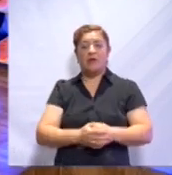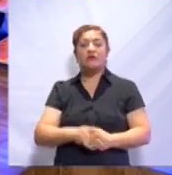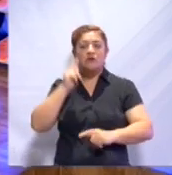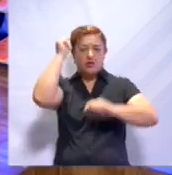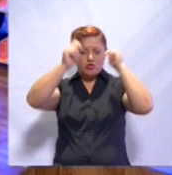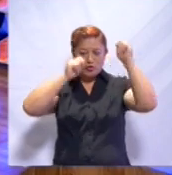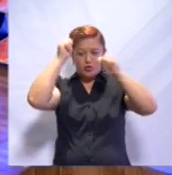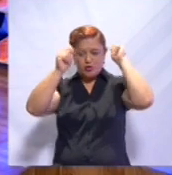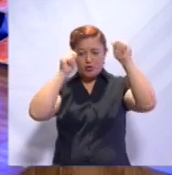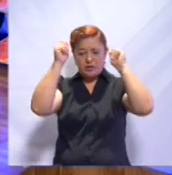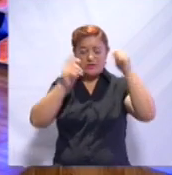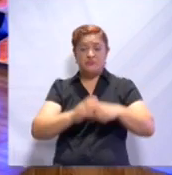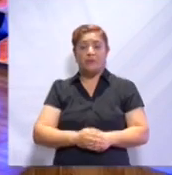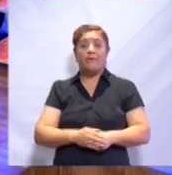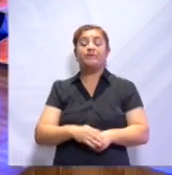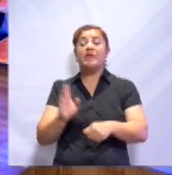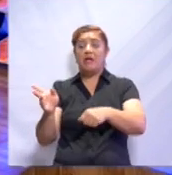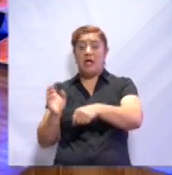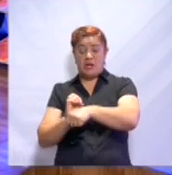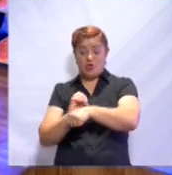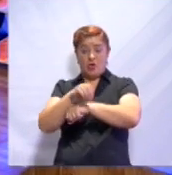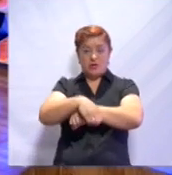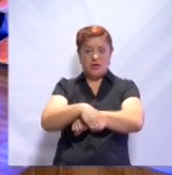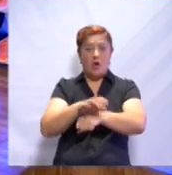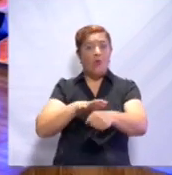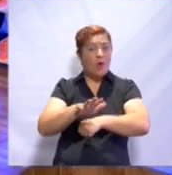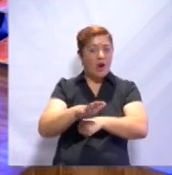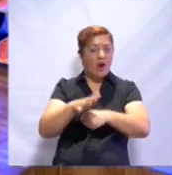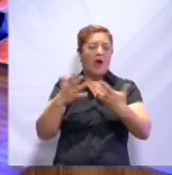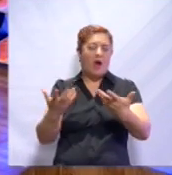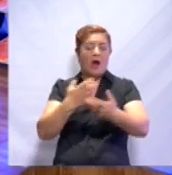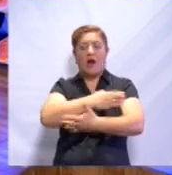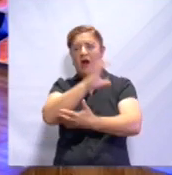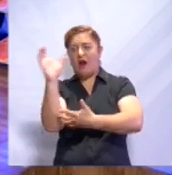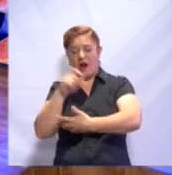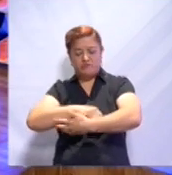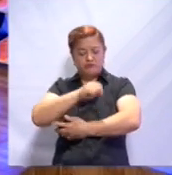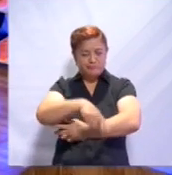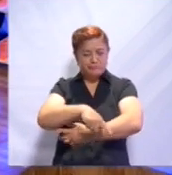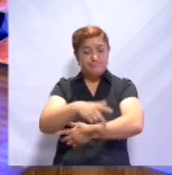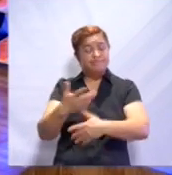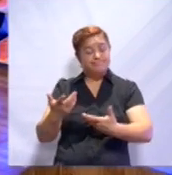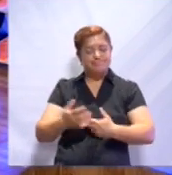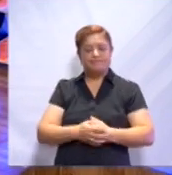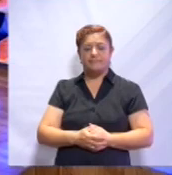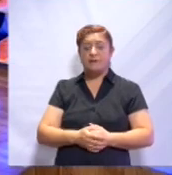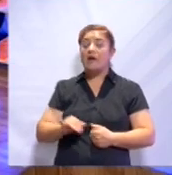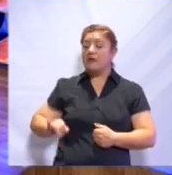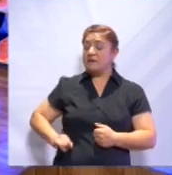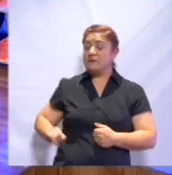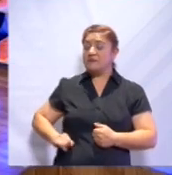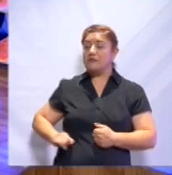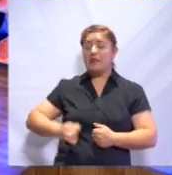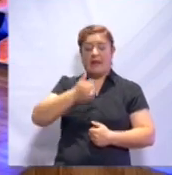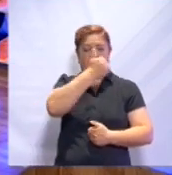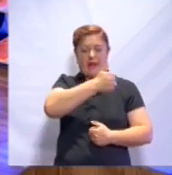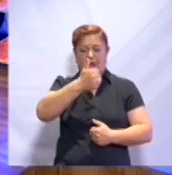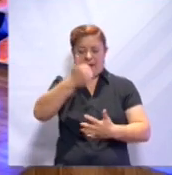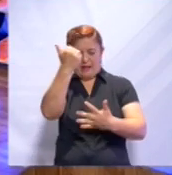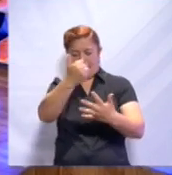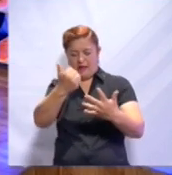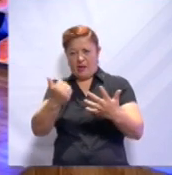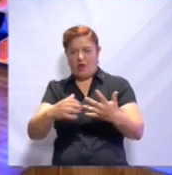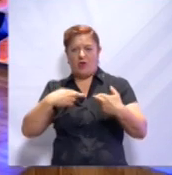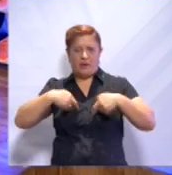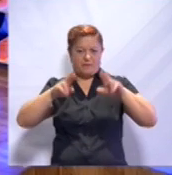turismo, mientras que en Oceanía es la agricultura? ¿Cómo ves, Viri? Interesante. Cada uno de estos aspectos los podemos